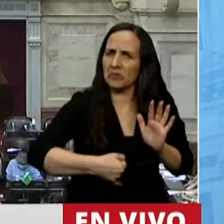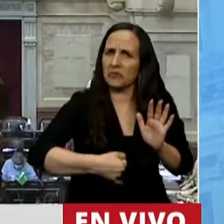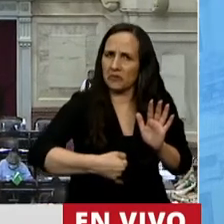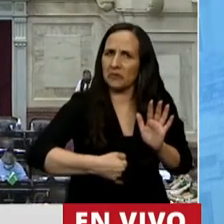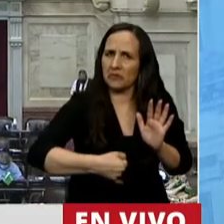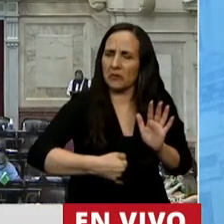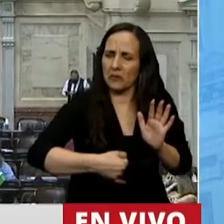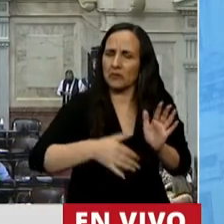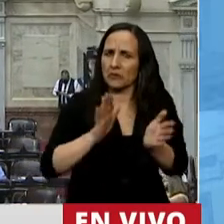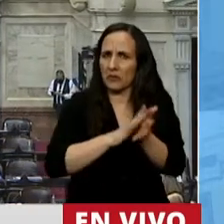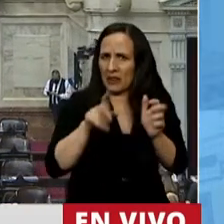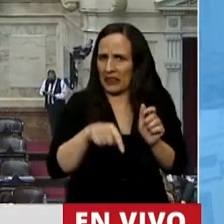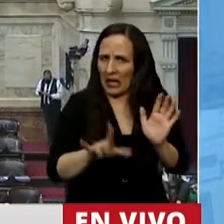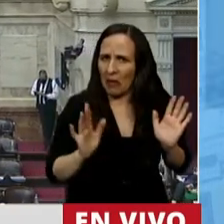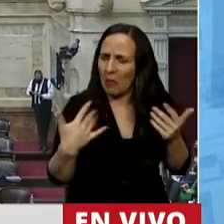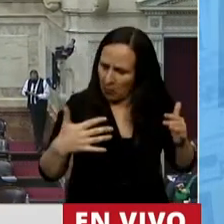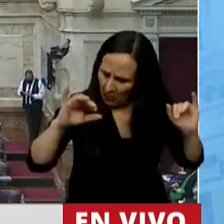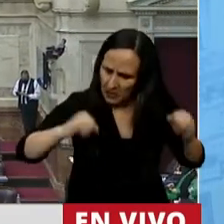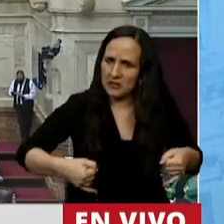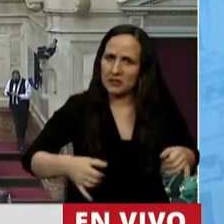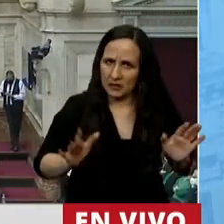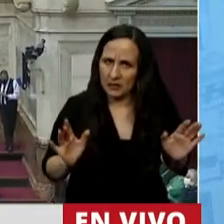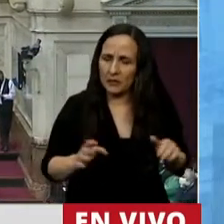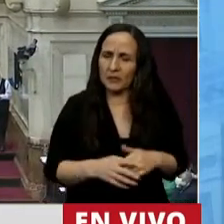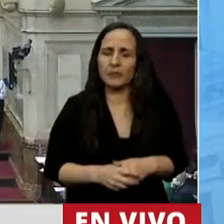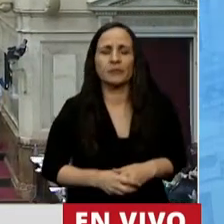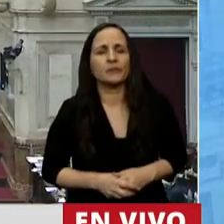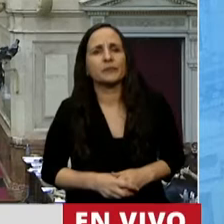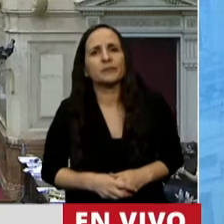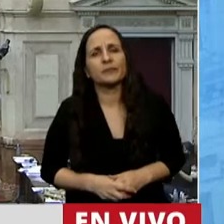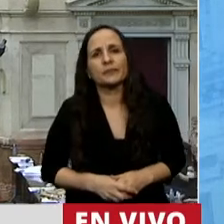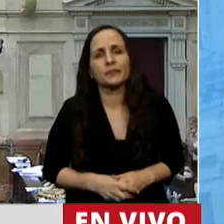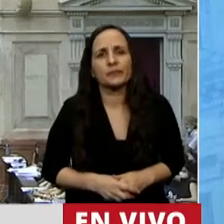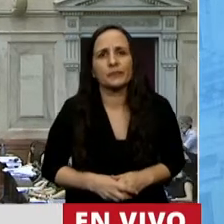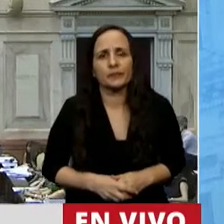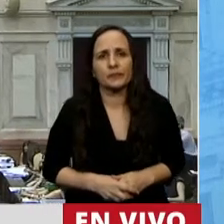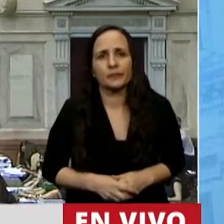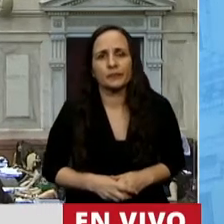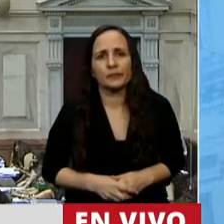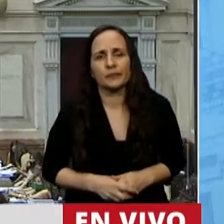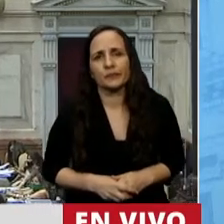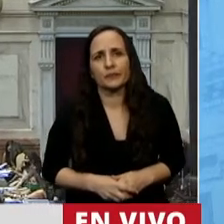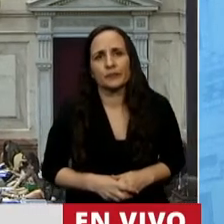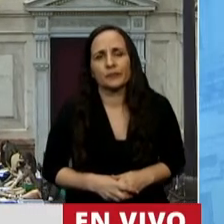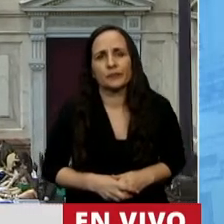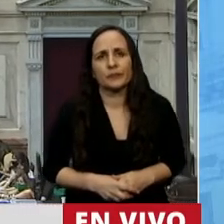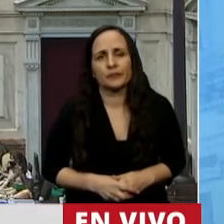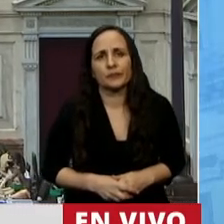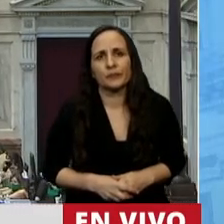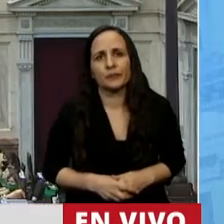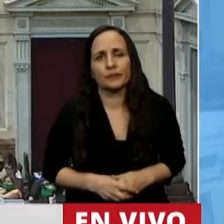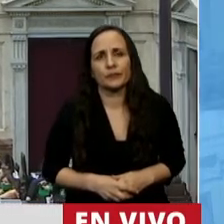de estas características. No es cierto que la vida sea